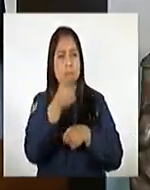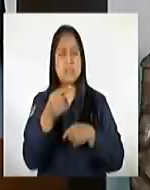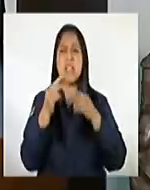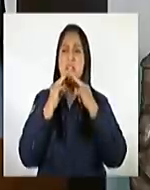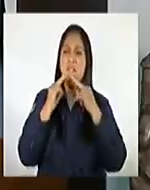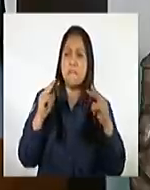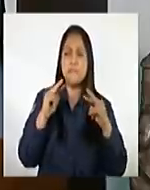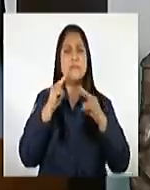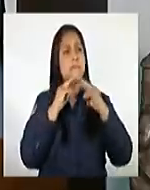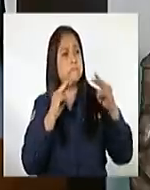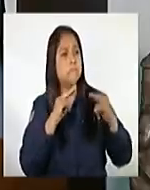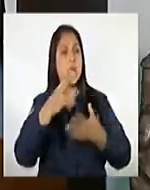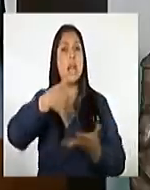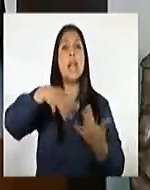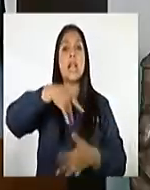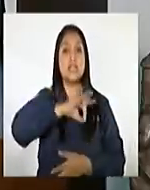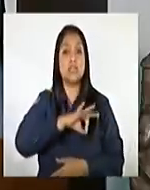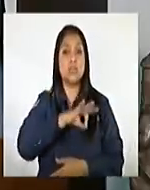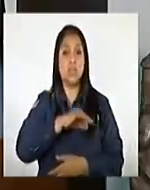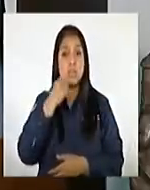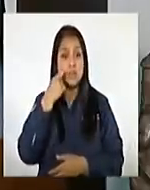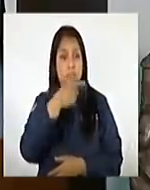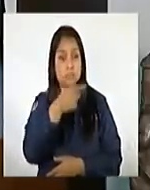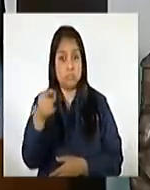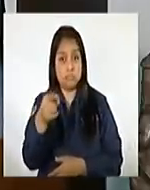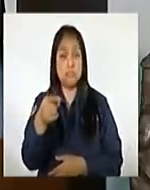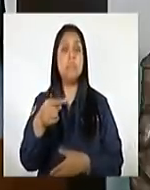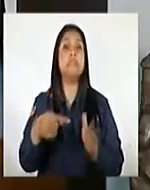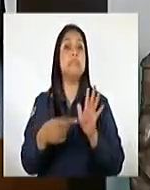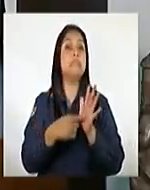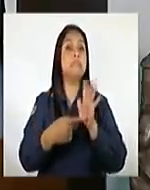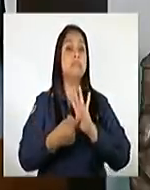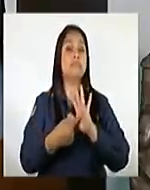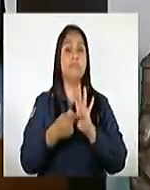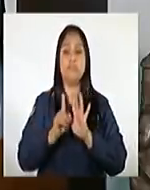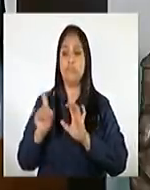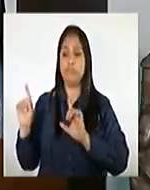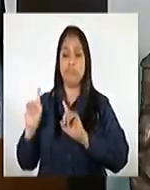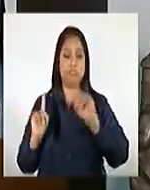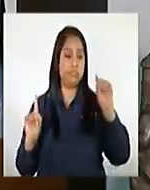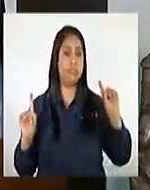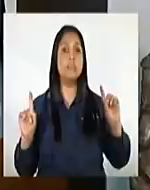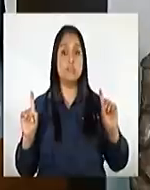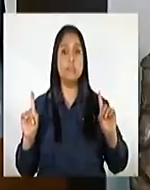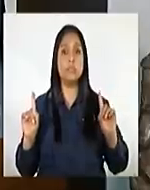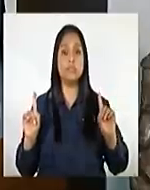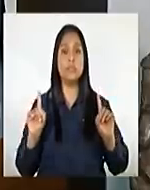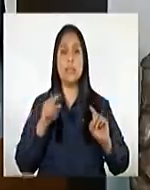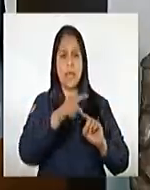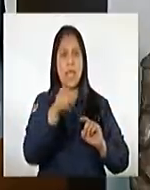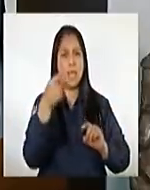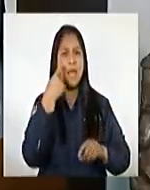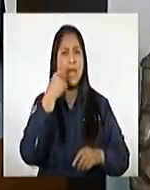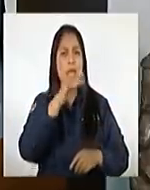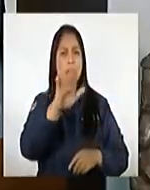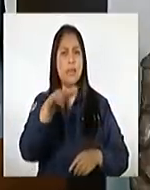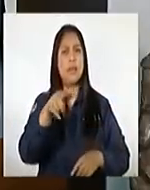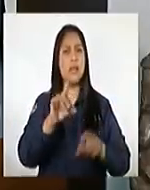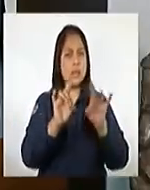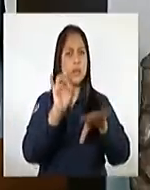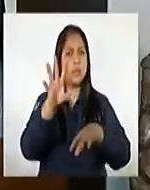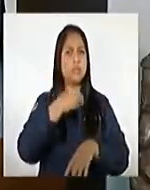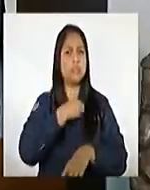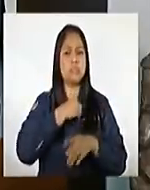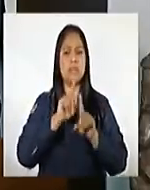cada rato en las redes sociales, lo único que hacen es fomentar la división. Y sí, hay quienes quieren fomentar la